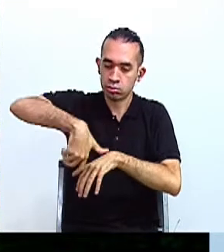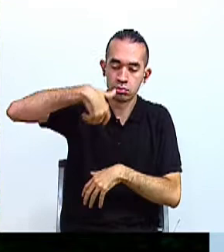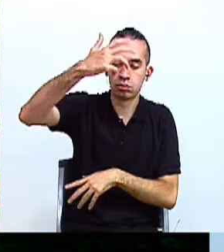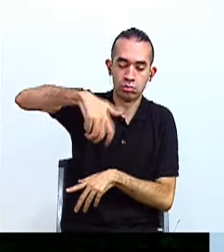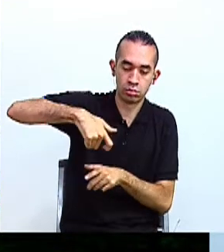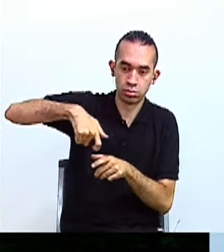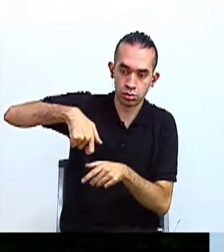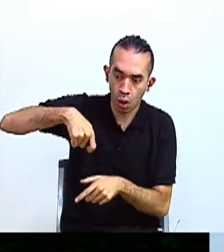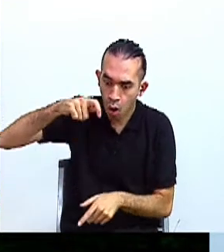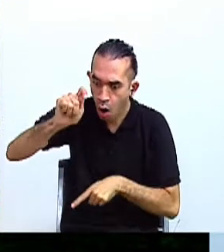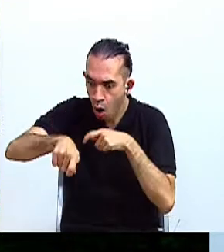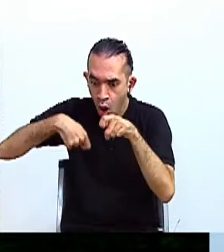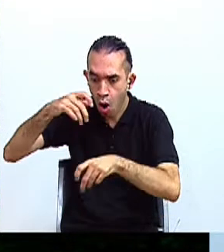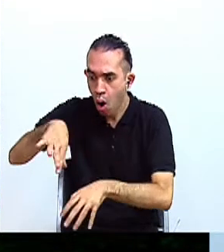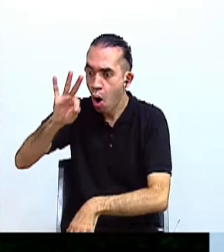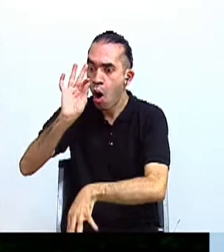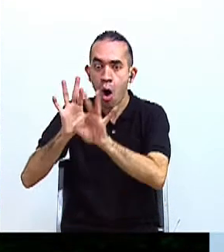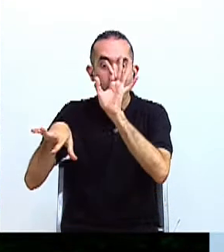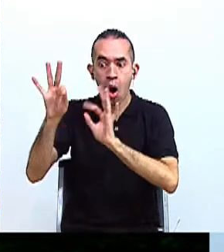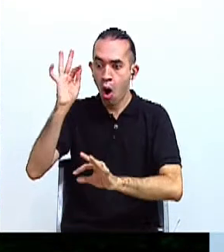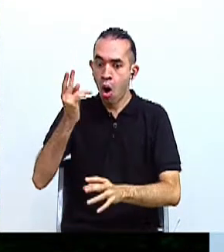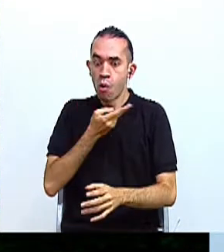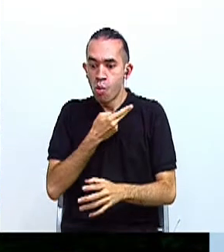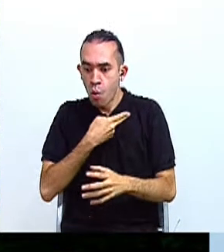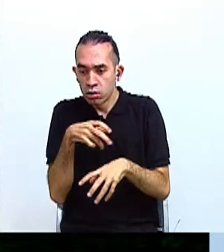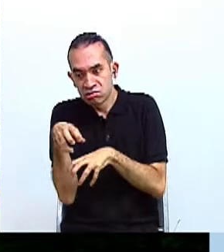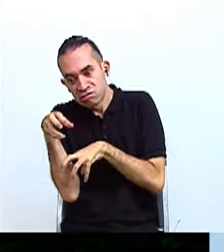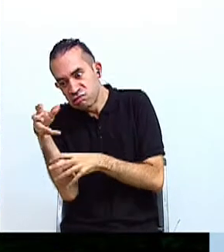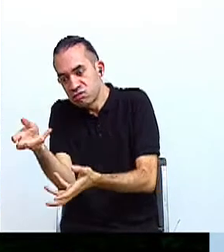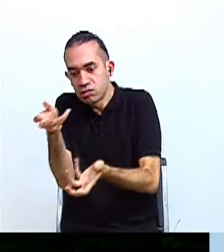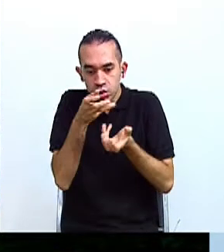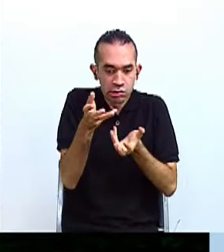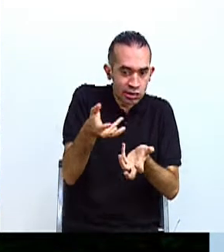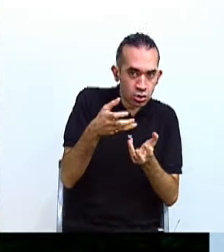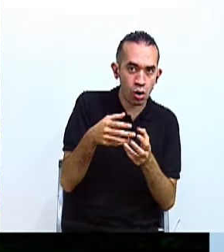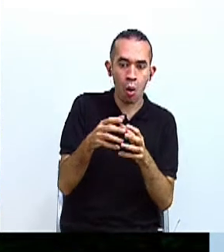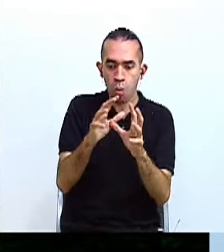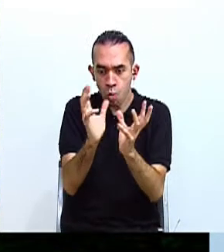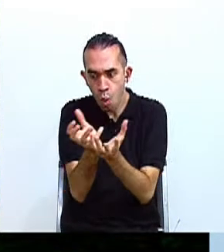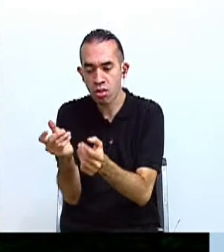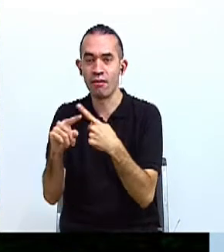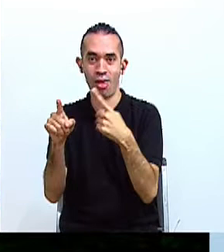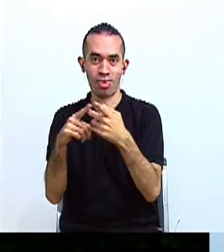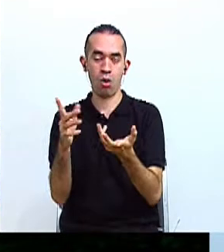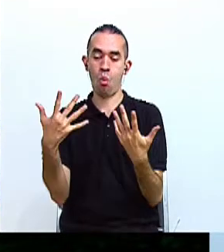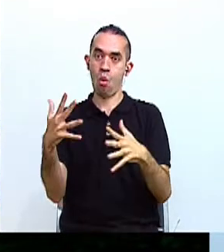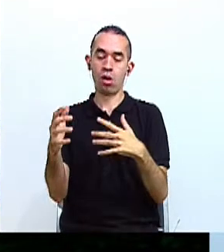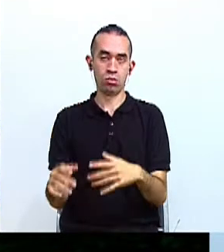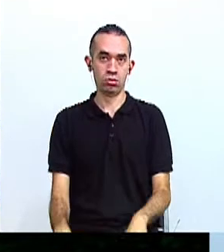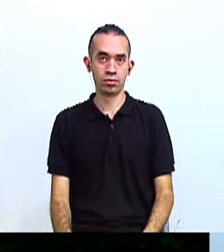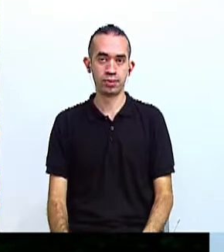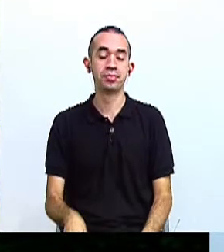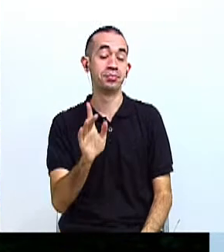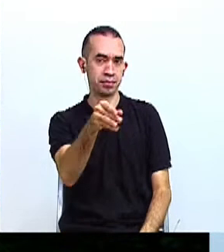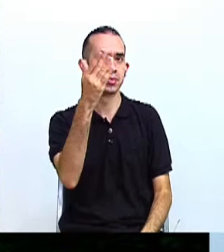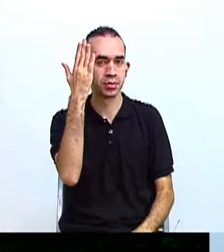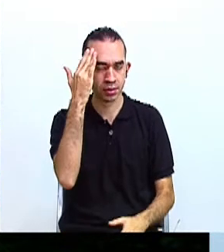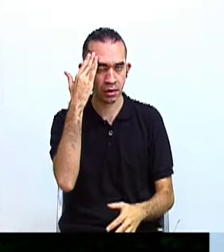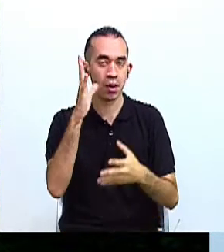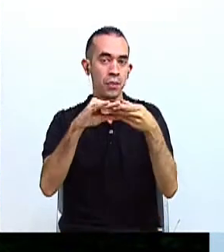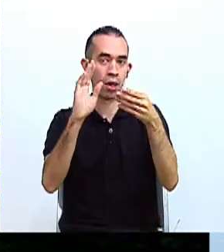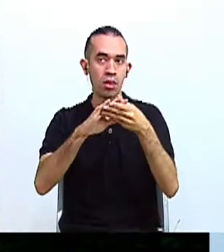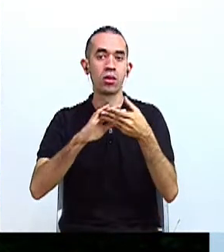continuar, es importante destacar la existencia en la región central del Monumento de Guayabo, declarado